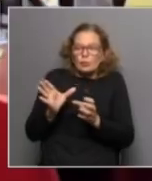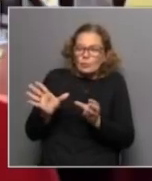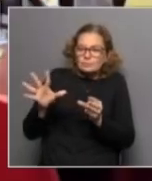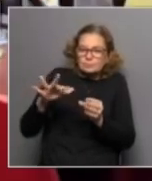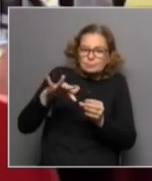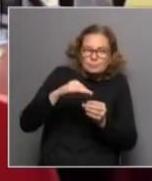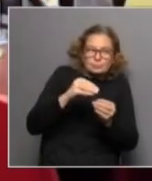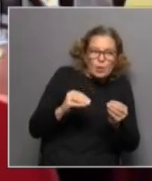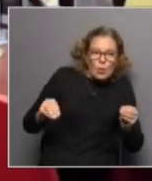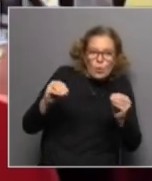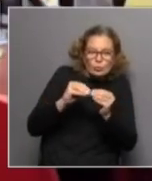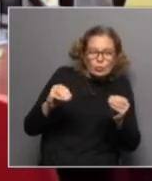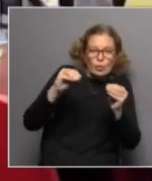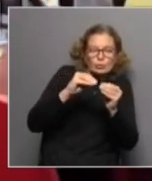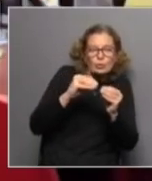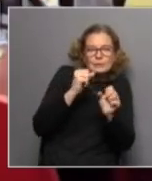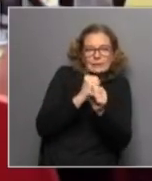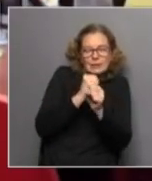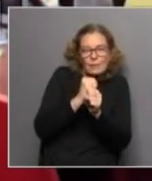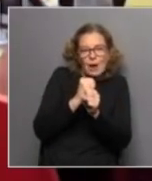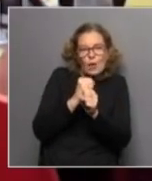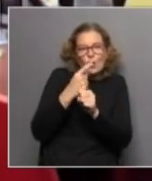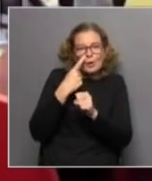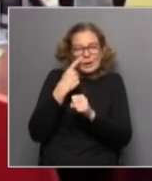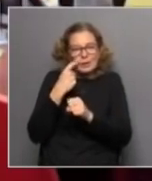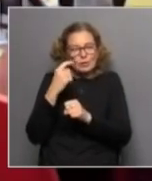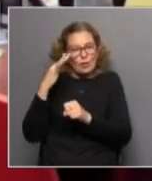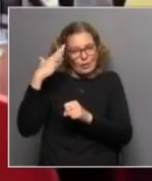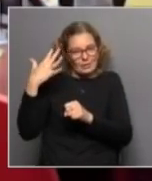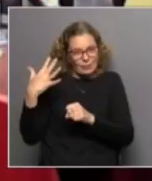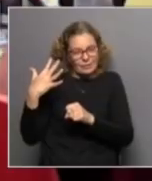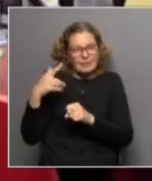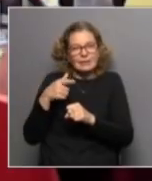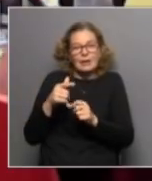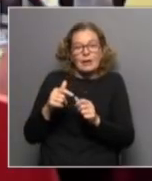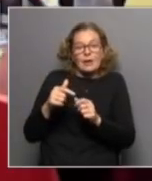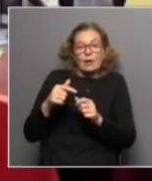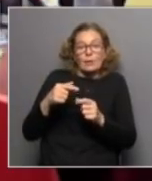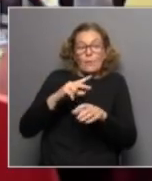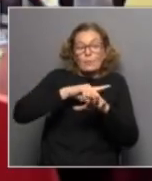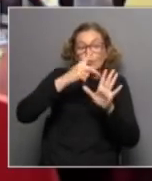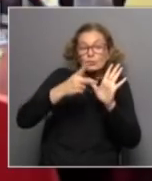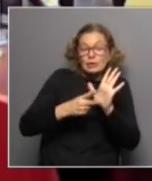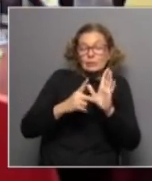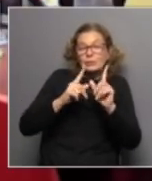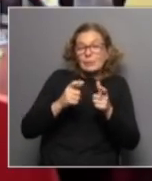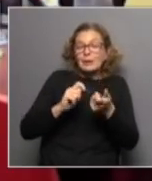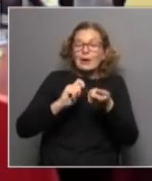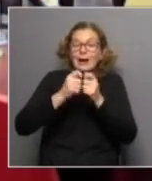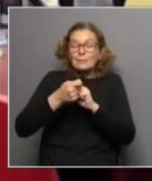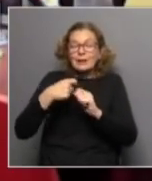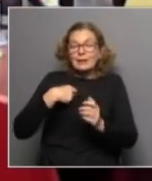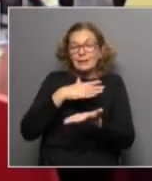en el trabajo con los niños niñas y adolescentes de nuestros proyectos en pos de generar y revertir las